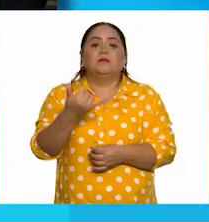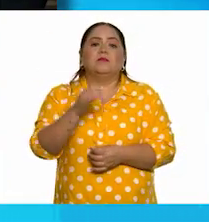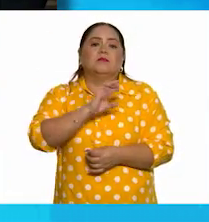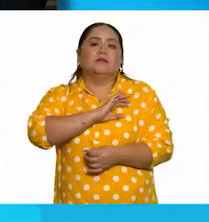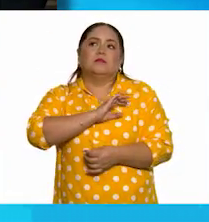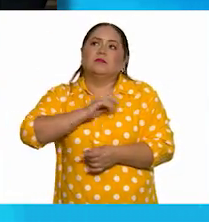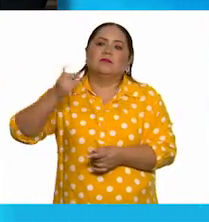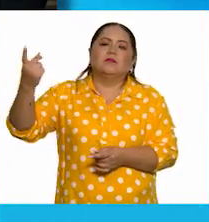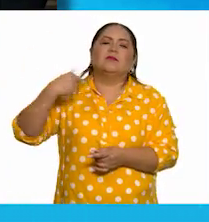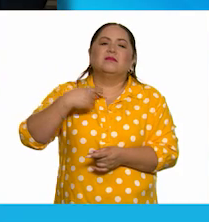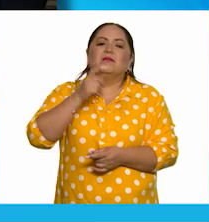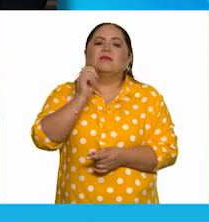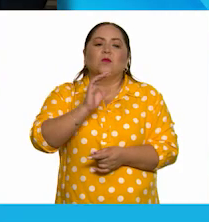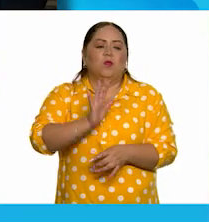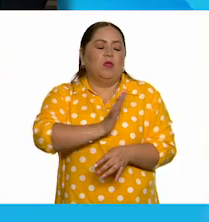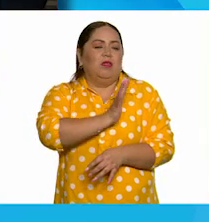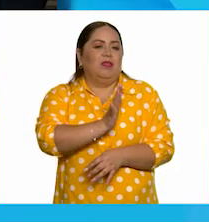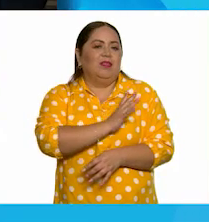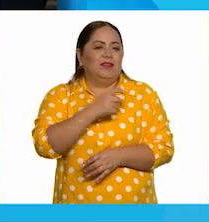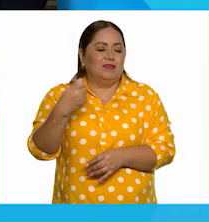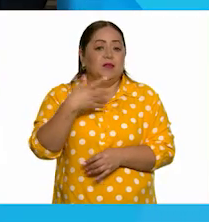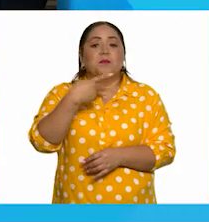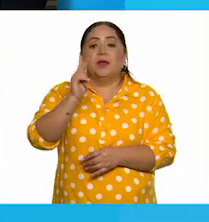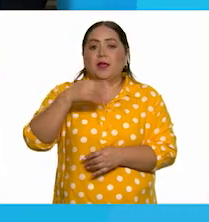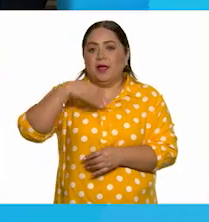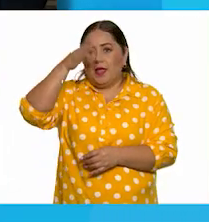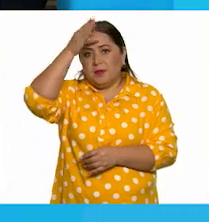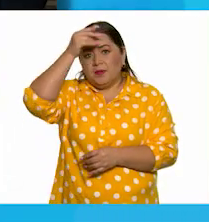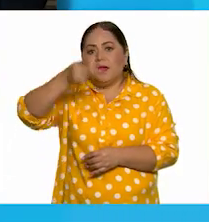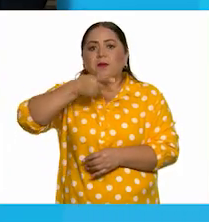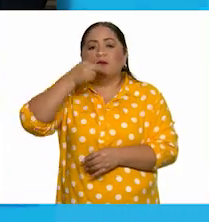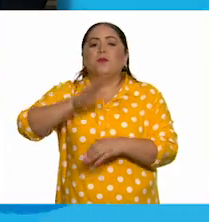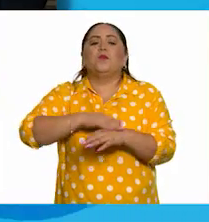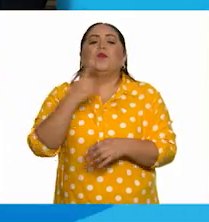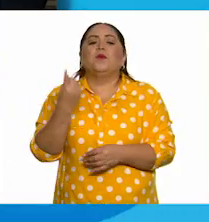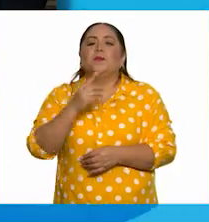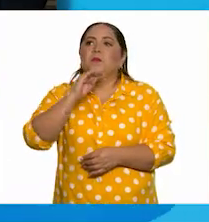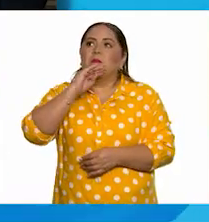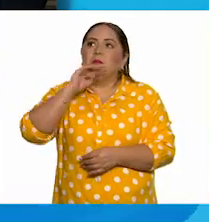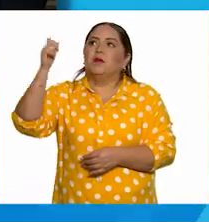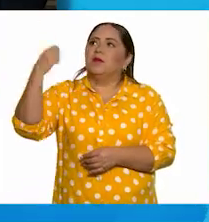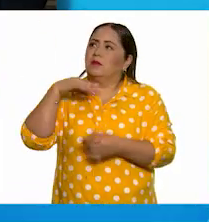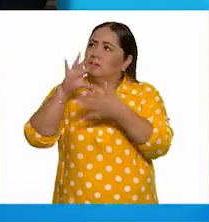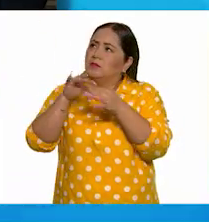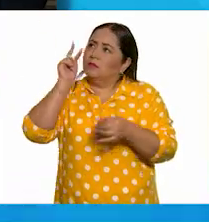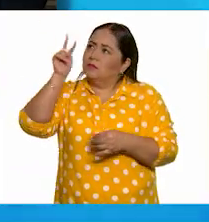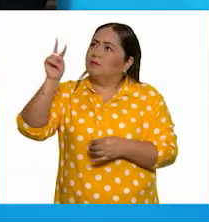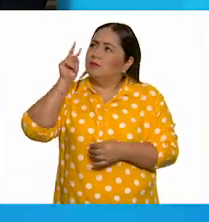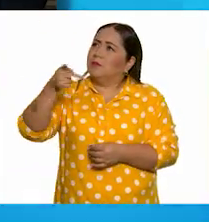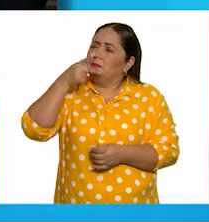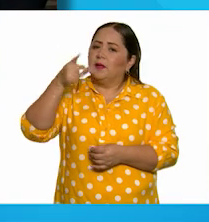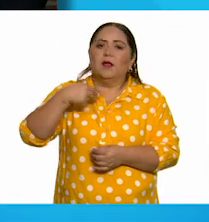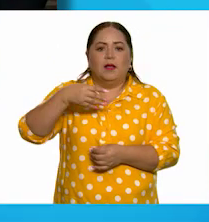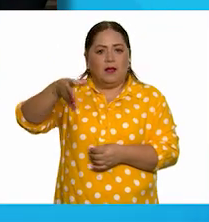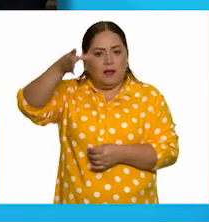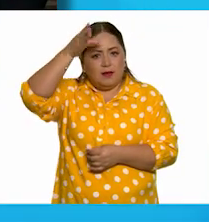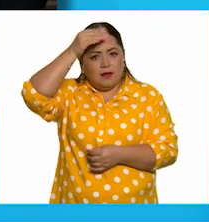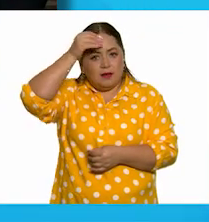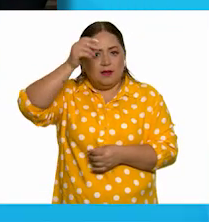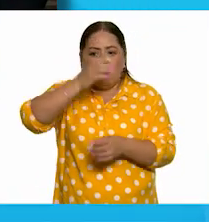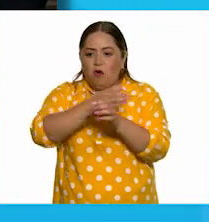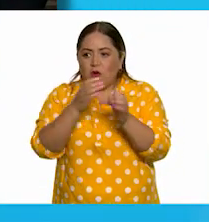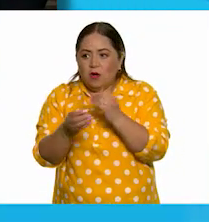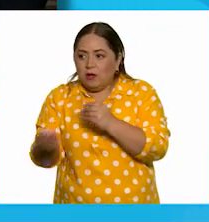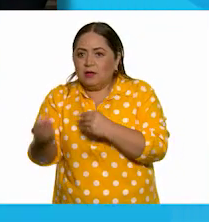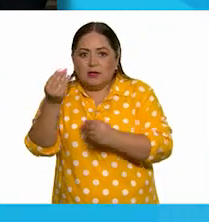cariño me decía un güerejo. Aprendí a hablar porque mi mamá me repetía las palabras de las